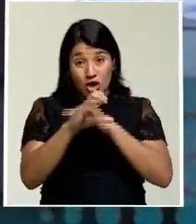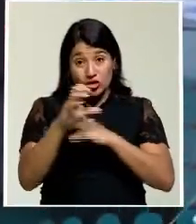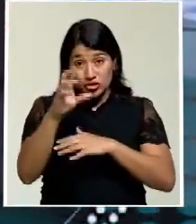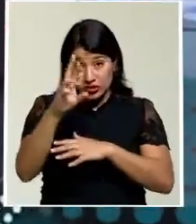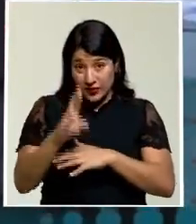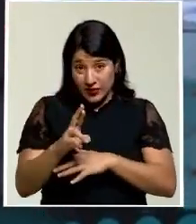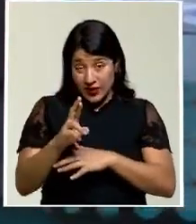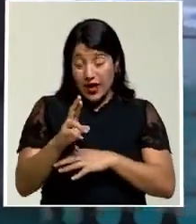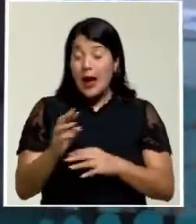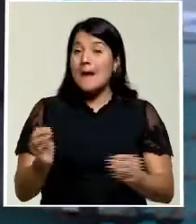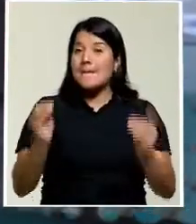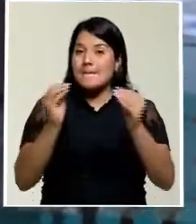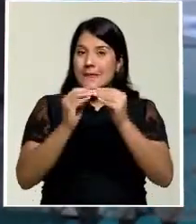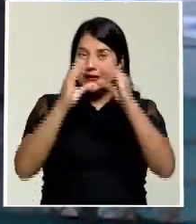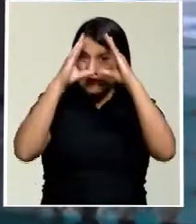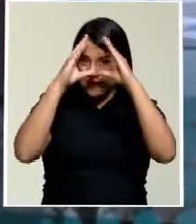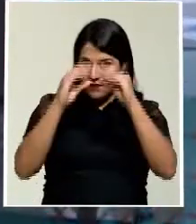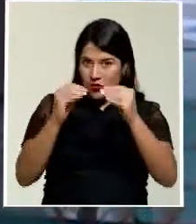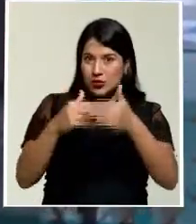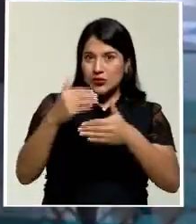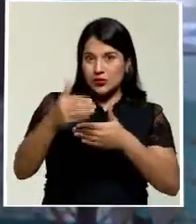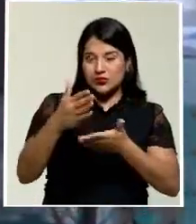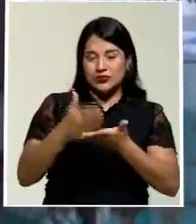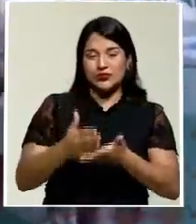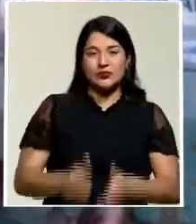Los detalles de esta información en unos minutos.